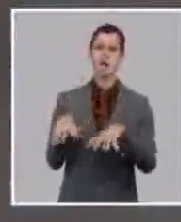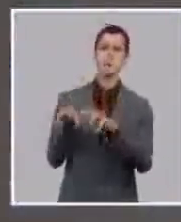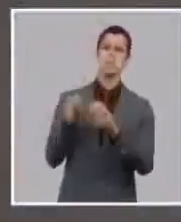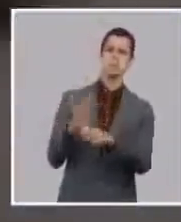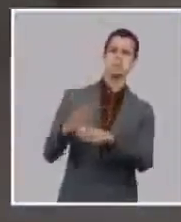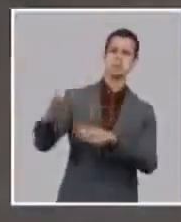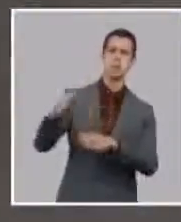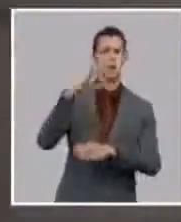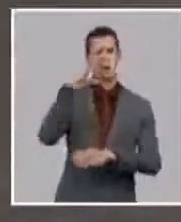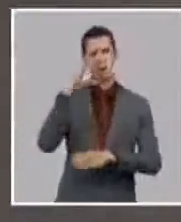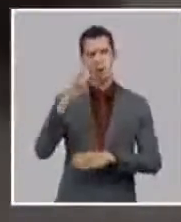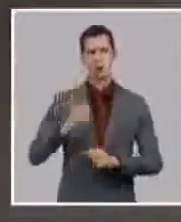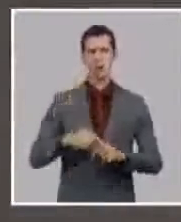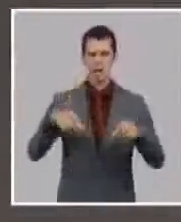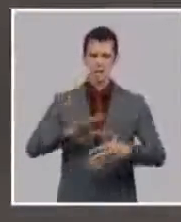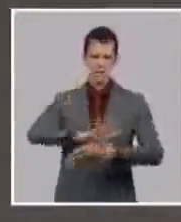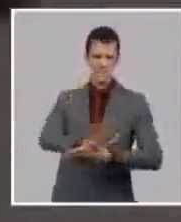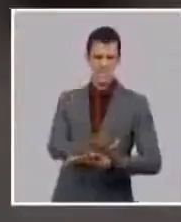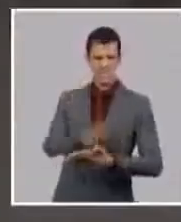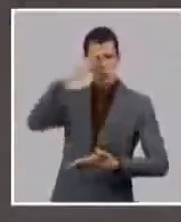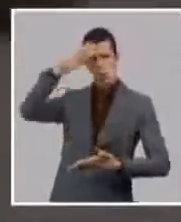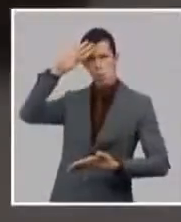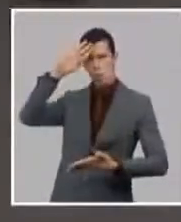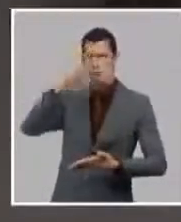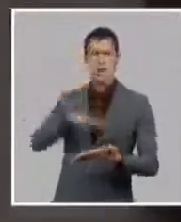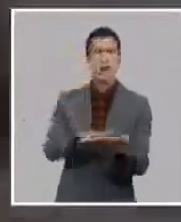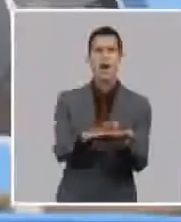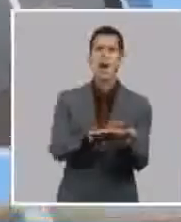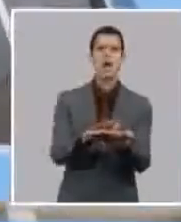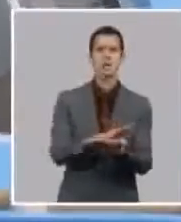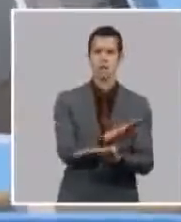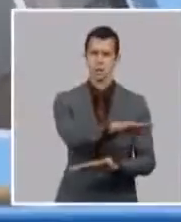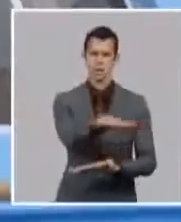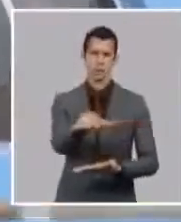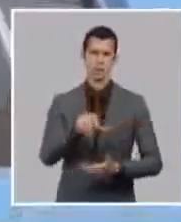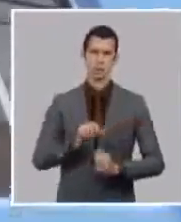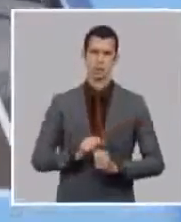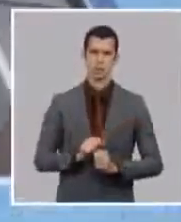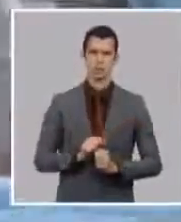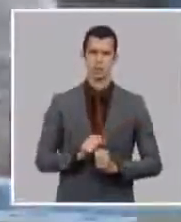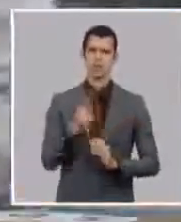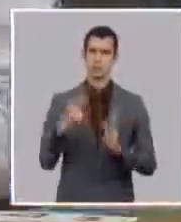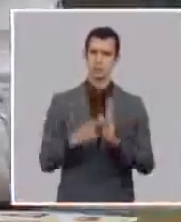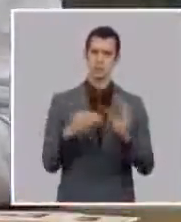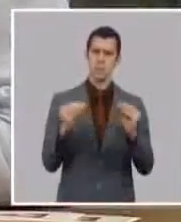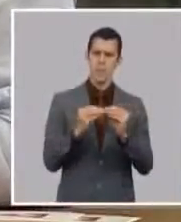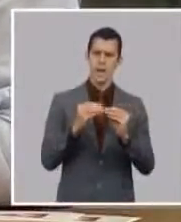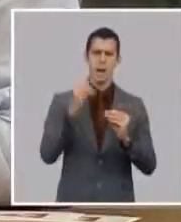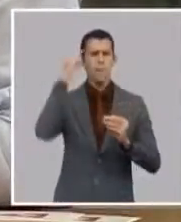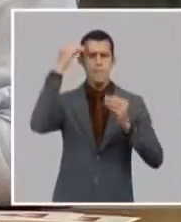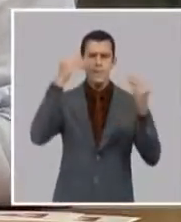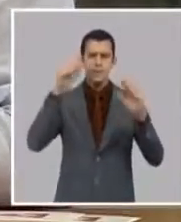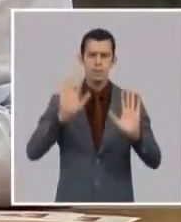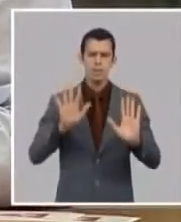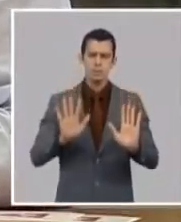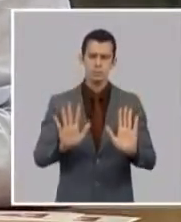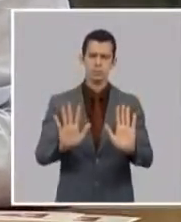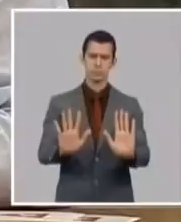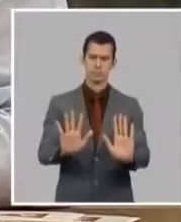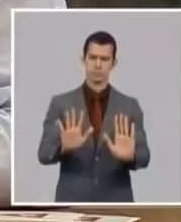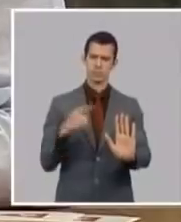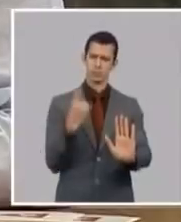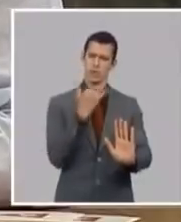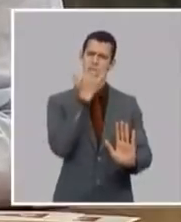de poder nutrirse de todos estos horizontes hay que ver entonces que nos falla porque hay